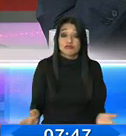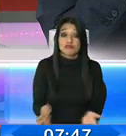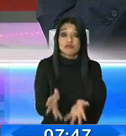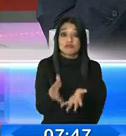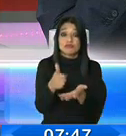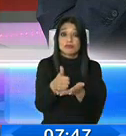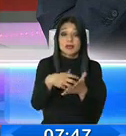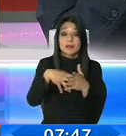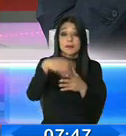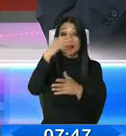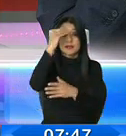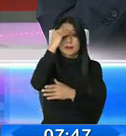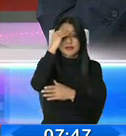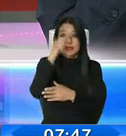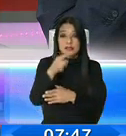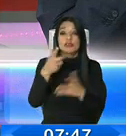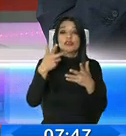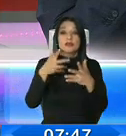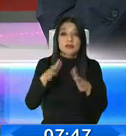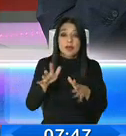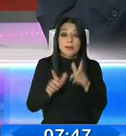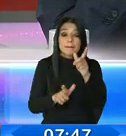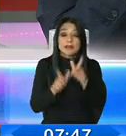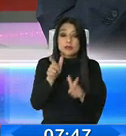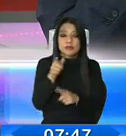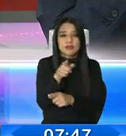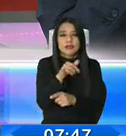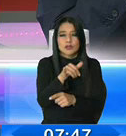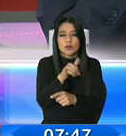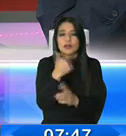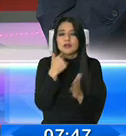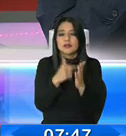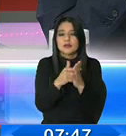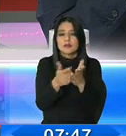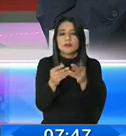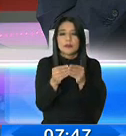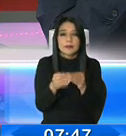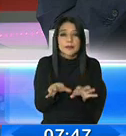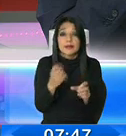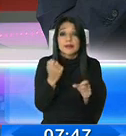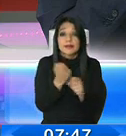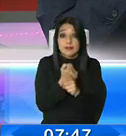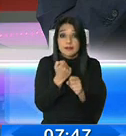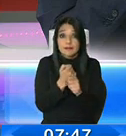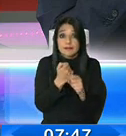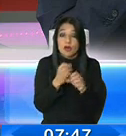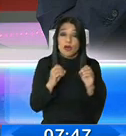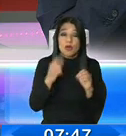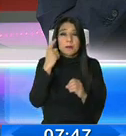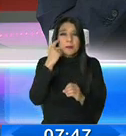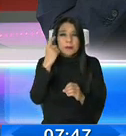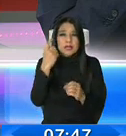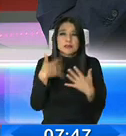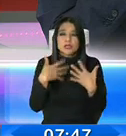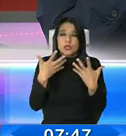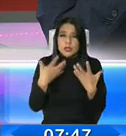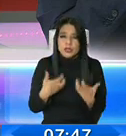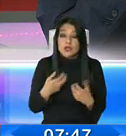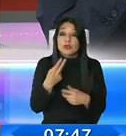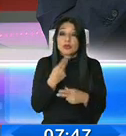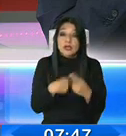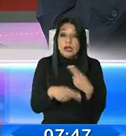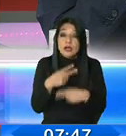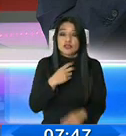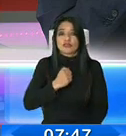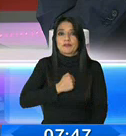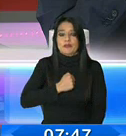los emprendedores, a aquellas personas que, como usted dice, han perdido su empleo o están pensando simplemente, ahora sí,